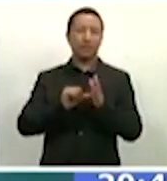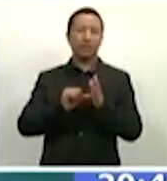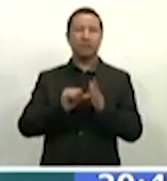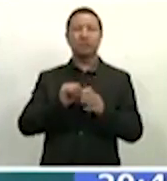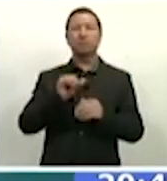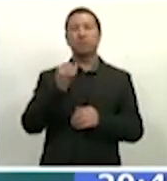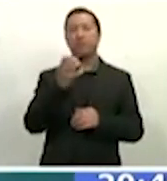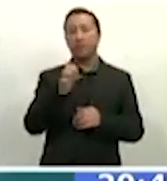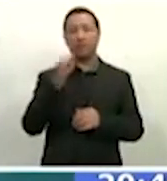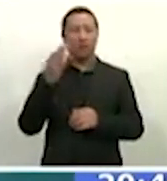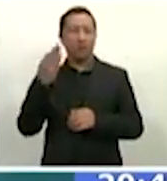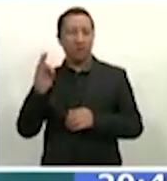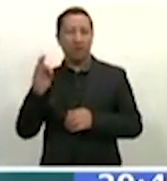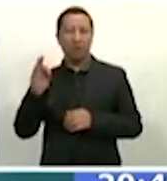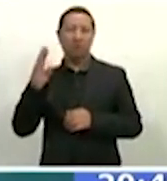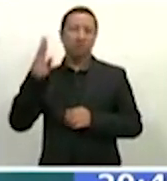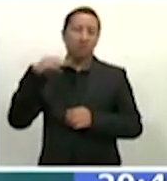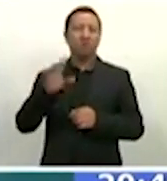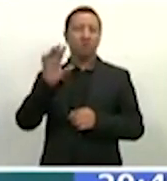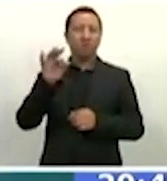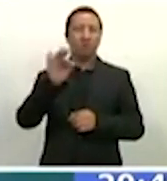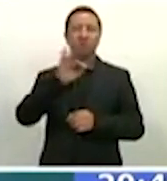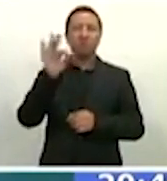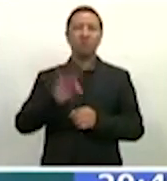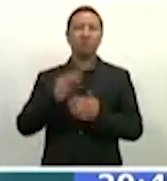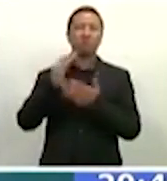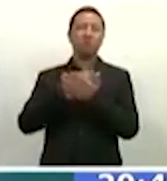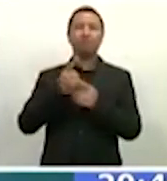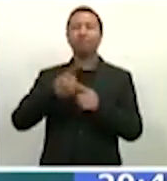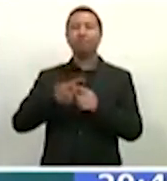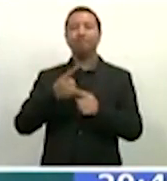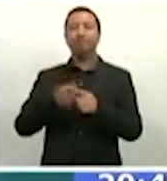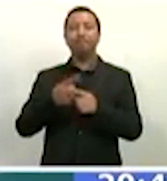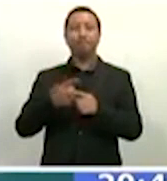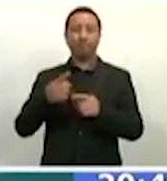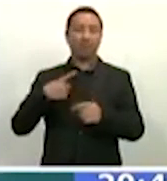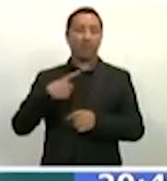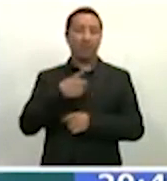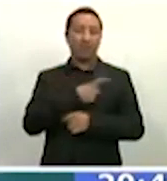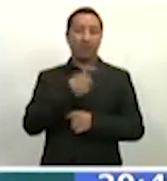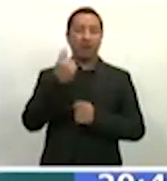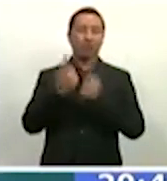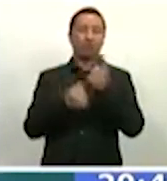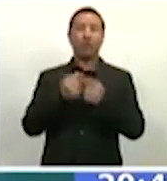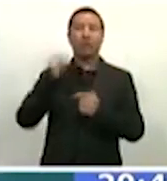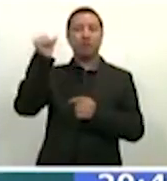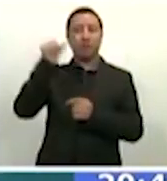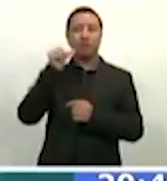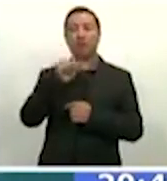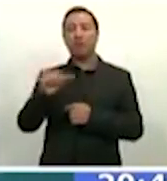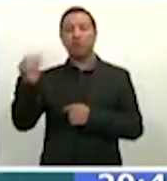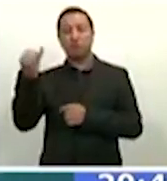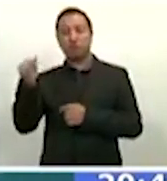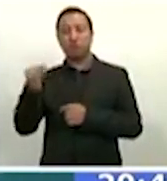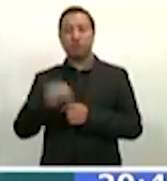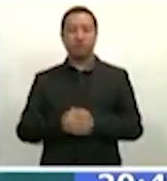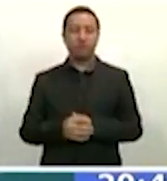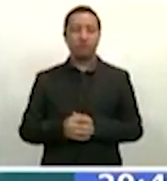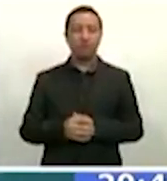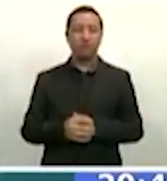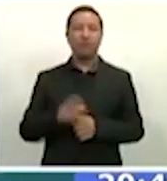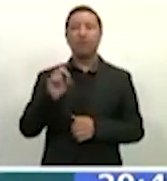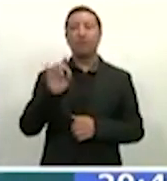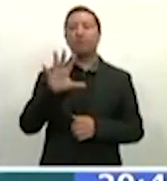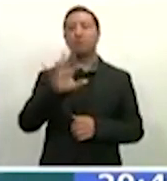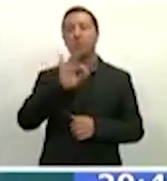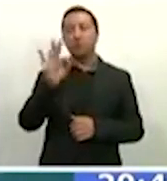meses del año y 40% para los que tengan adeudos de abril a junio y el 35% para